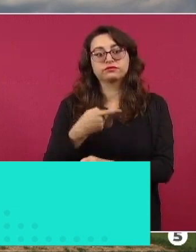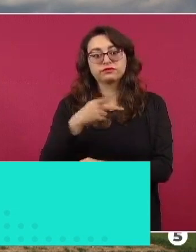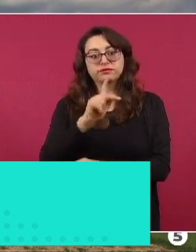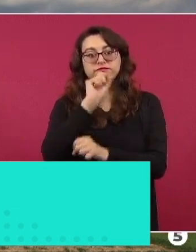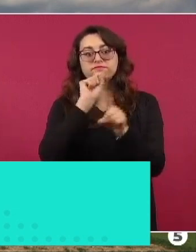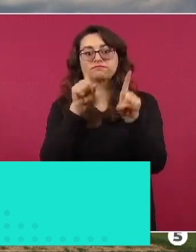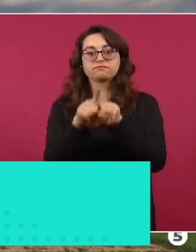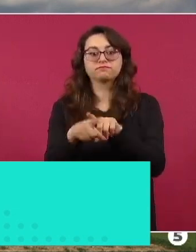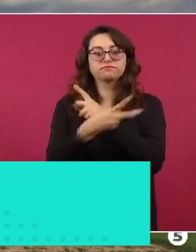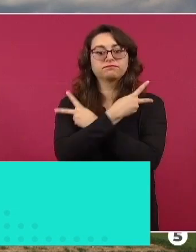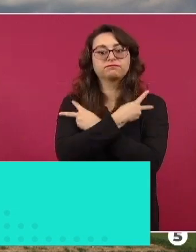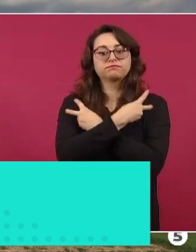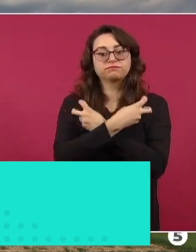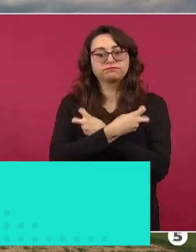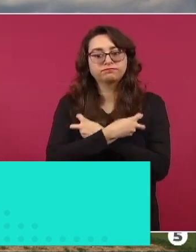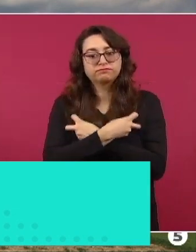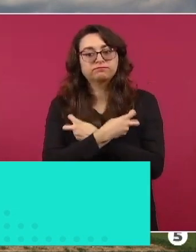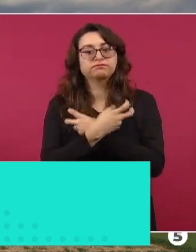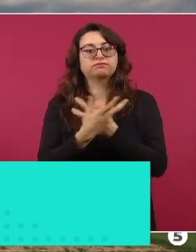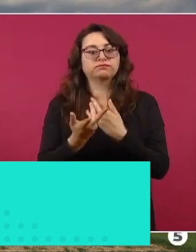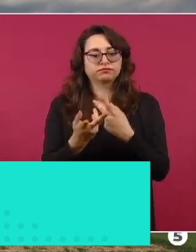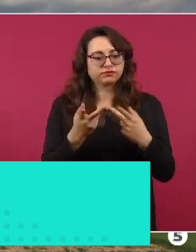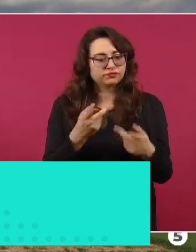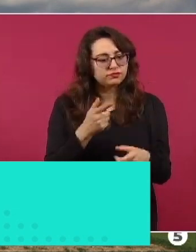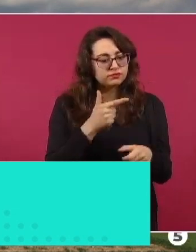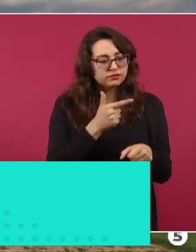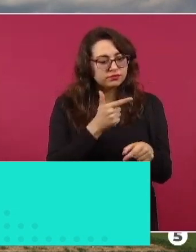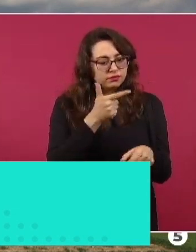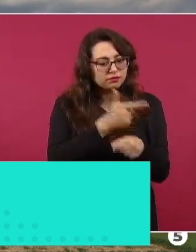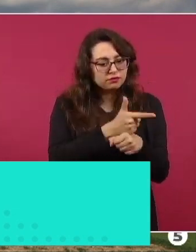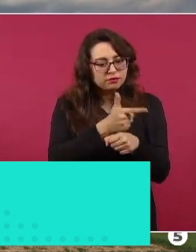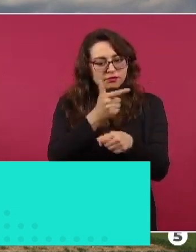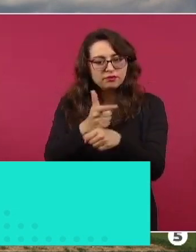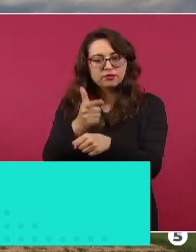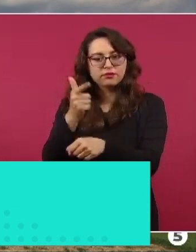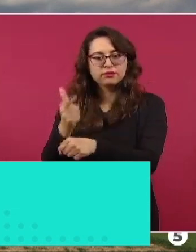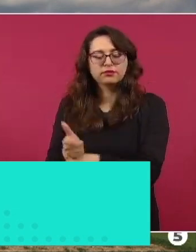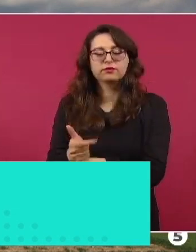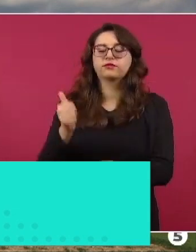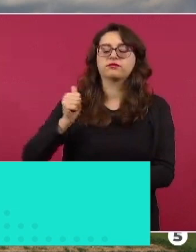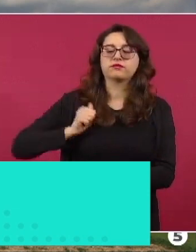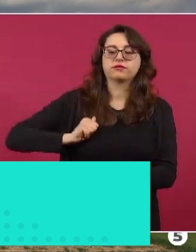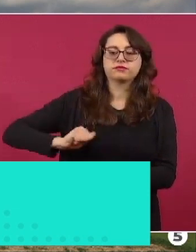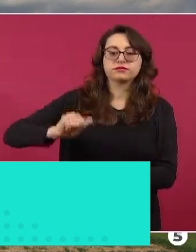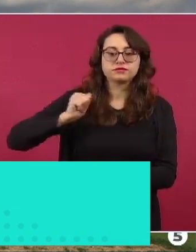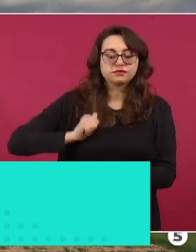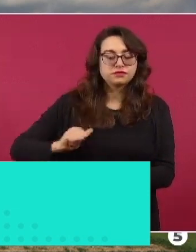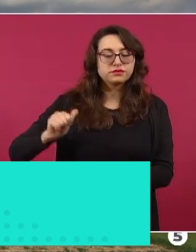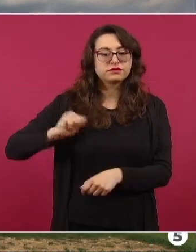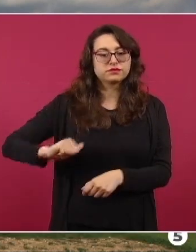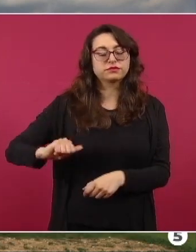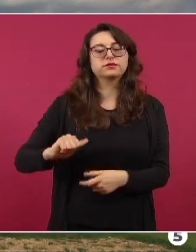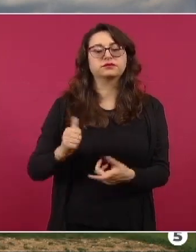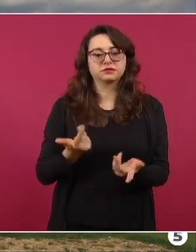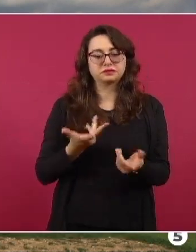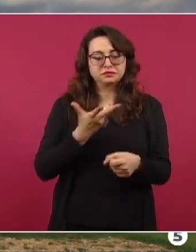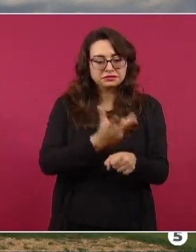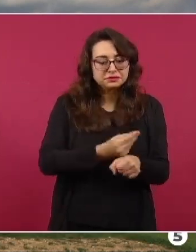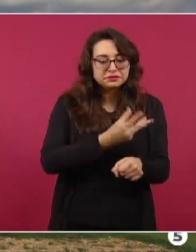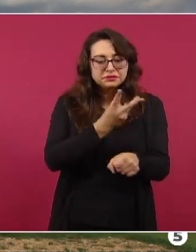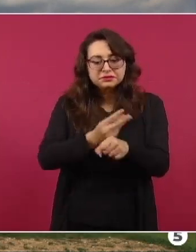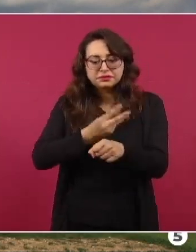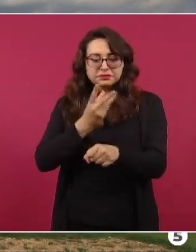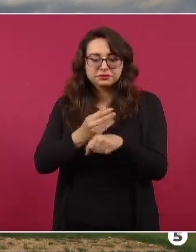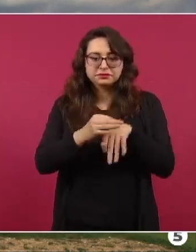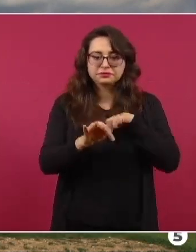óseos correspondientes a enterramientos vinculados a altares que hemos estado trabajando. Y también